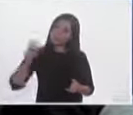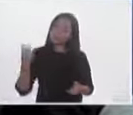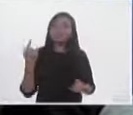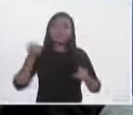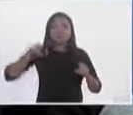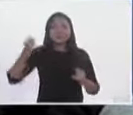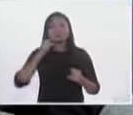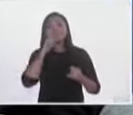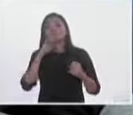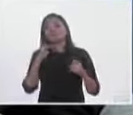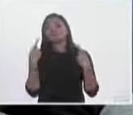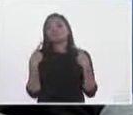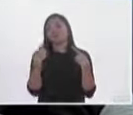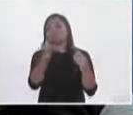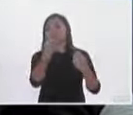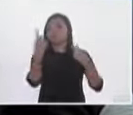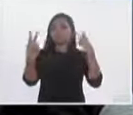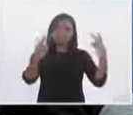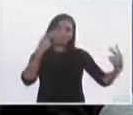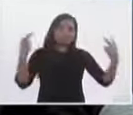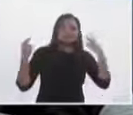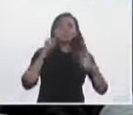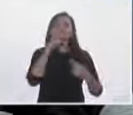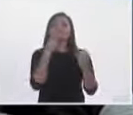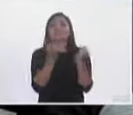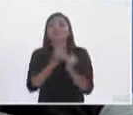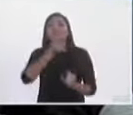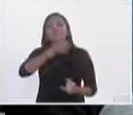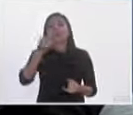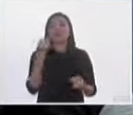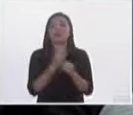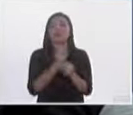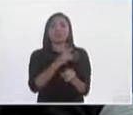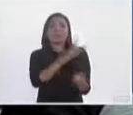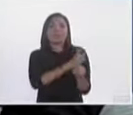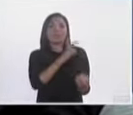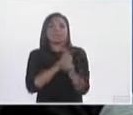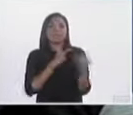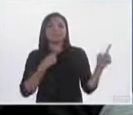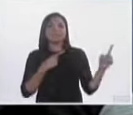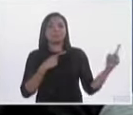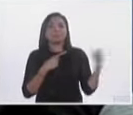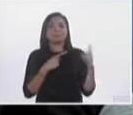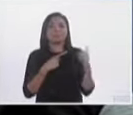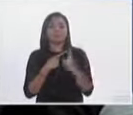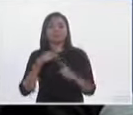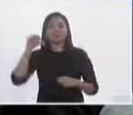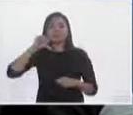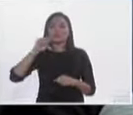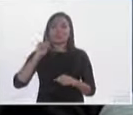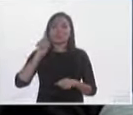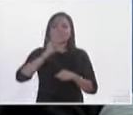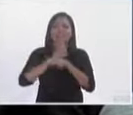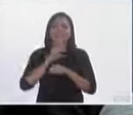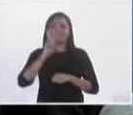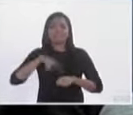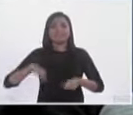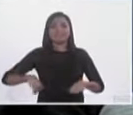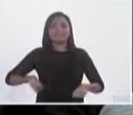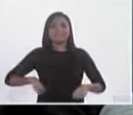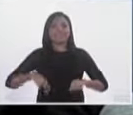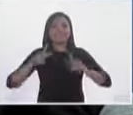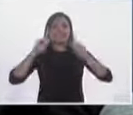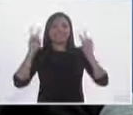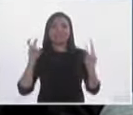audiencia y también, bueno, saludar a nuestros invitados del día de hoy. El día de hoy en C7 Democracia hablaremos sobre un tema por demás